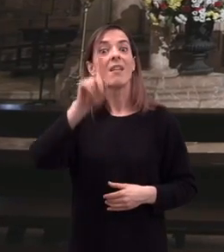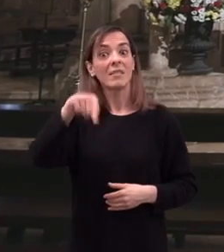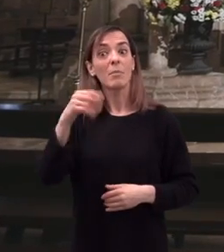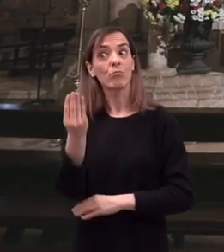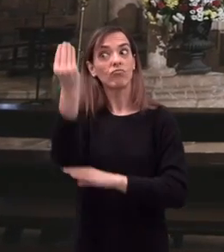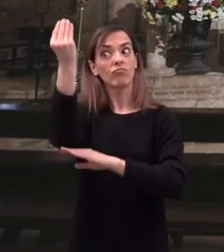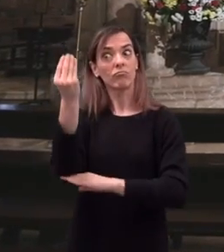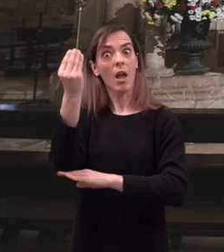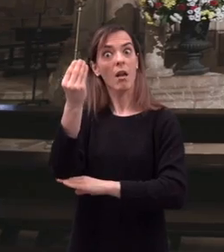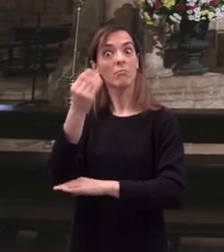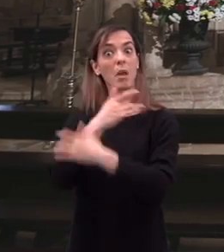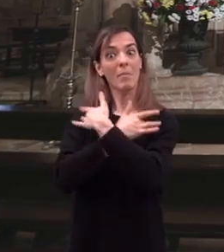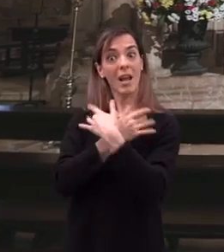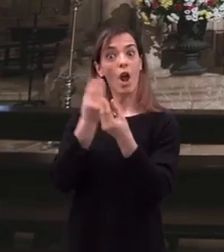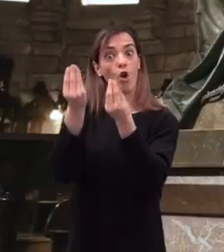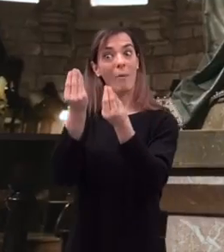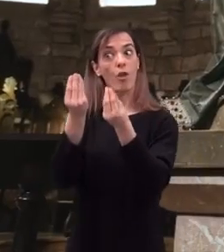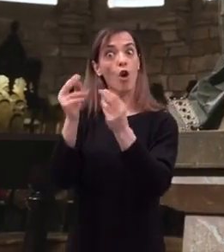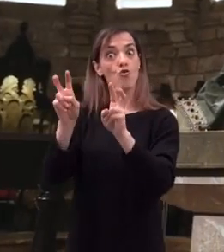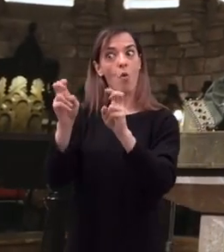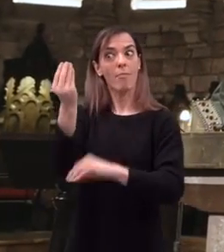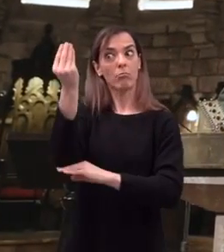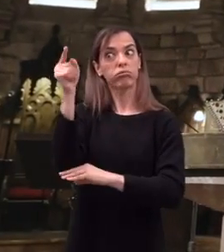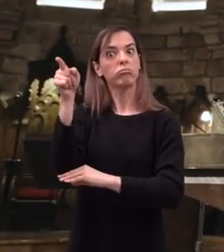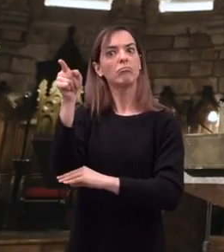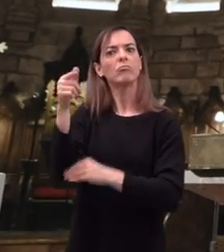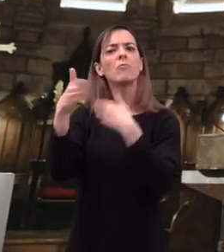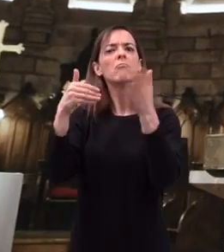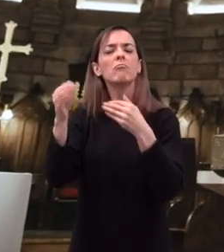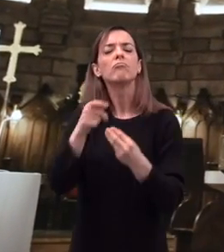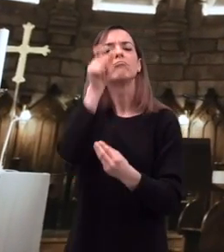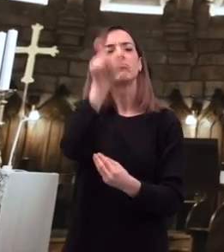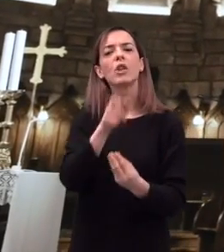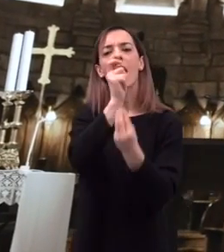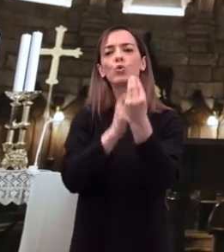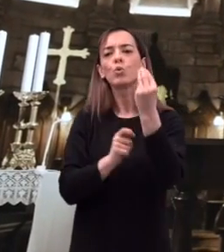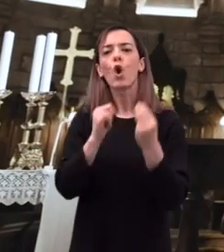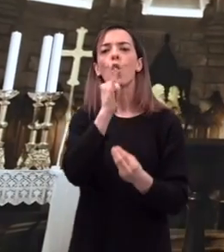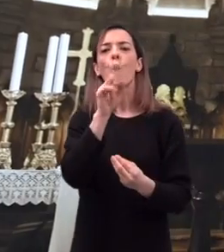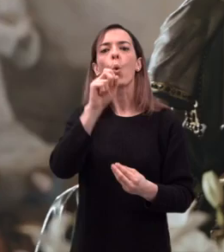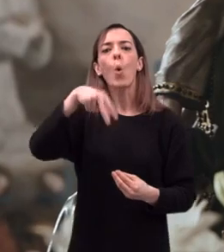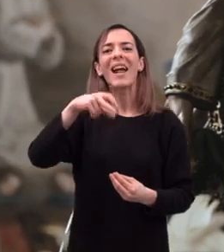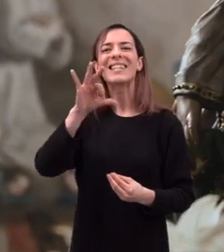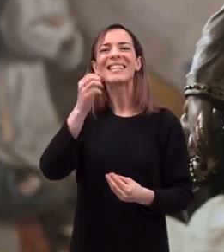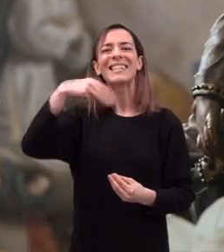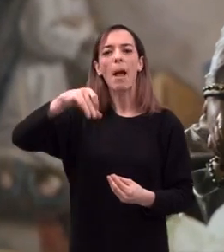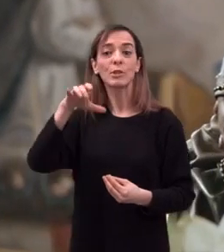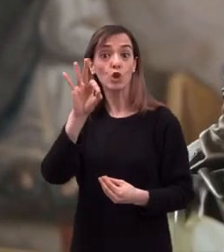Así como la nueva imagen de la Virgen de Covadonga realizada por el escultor Juan Sansó,